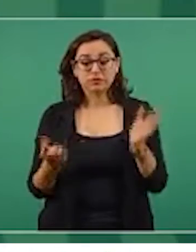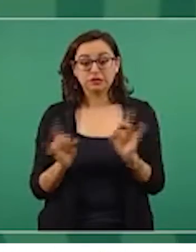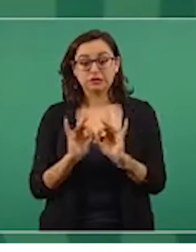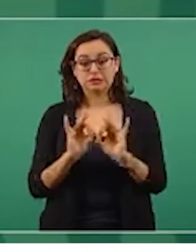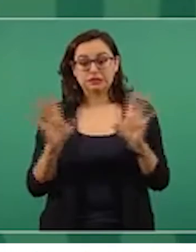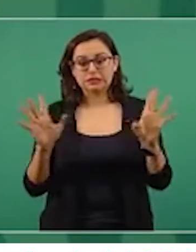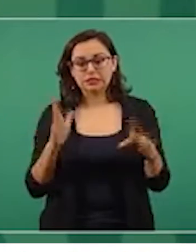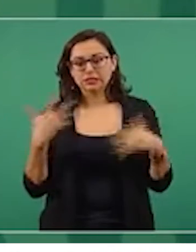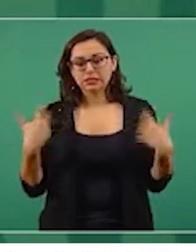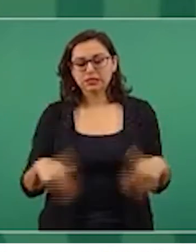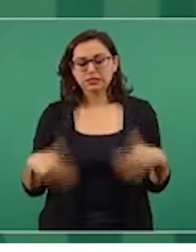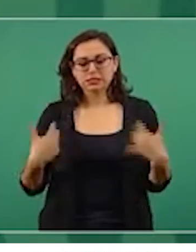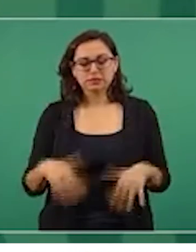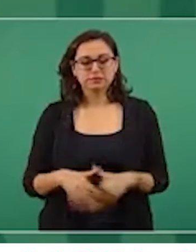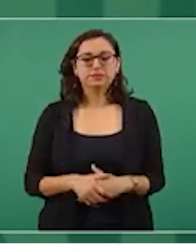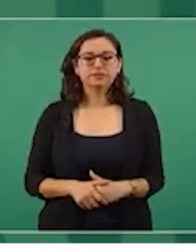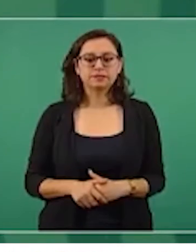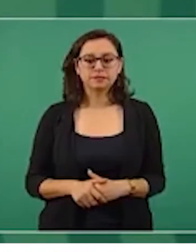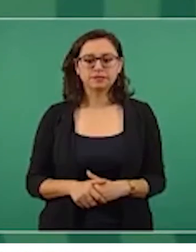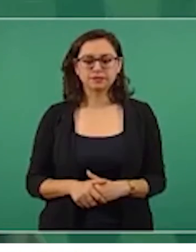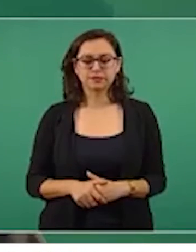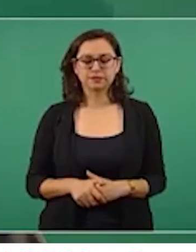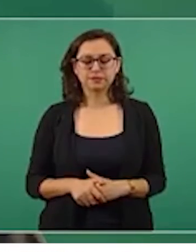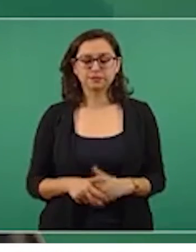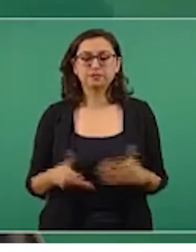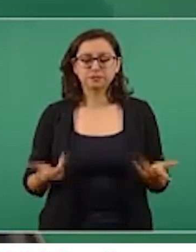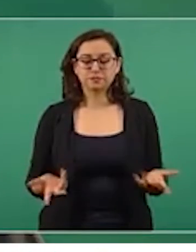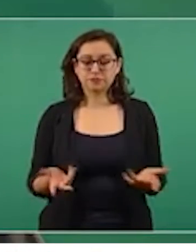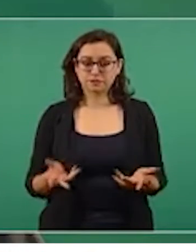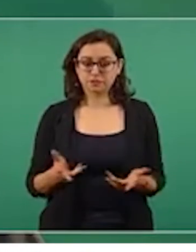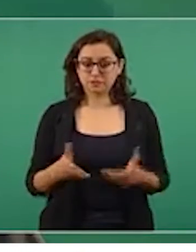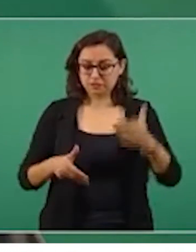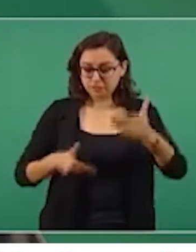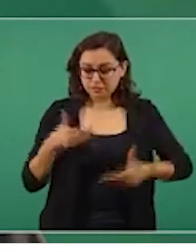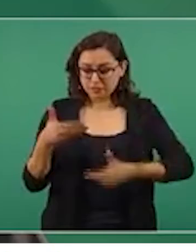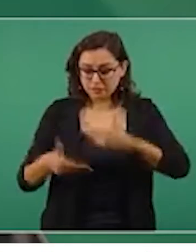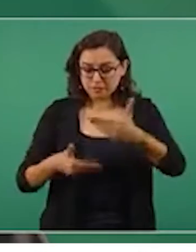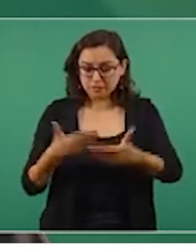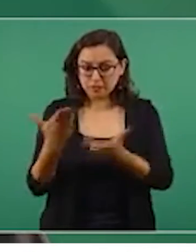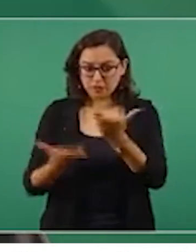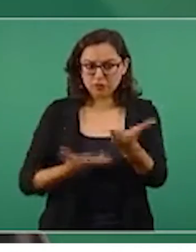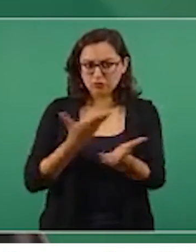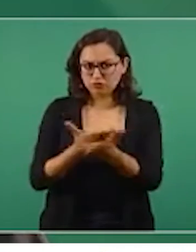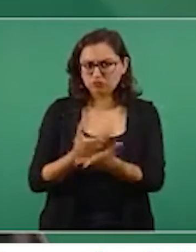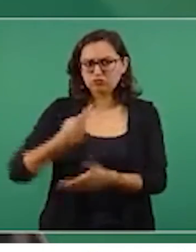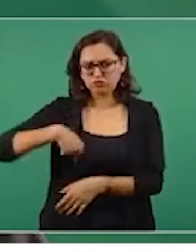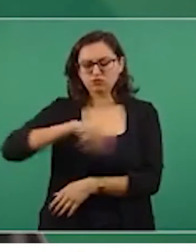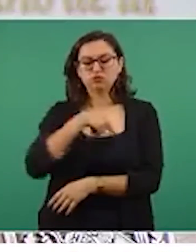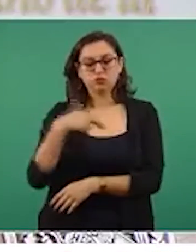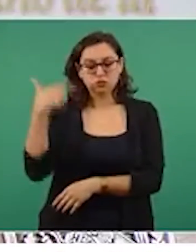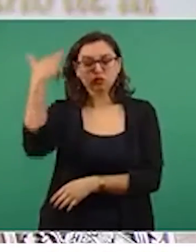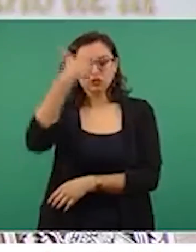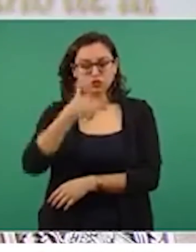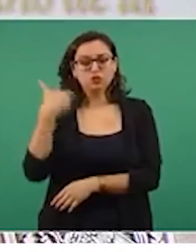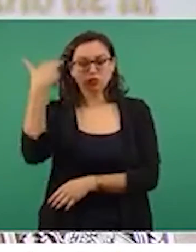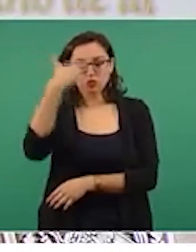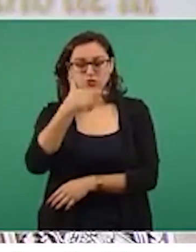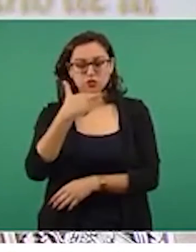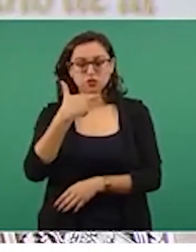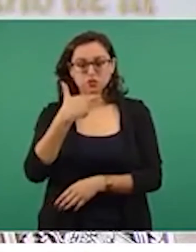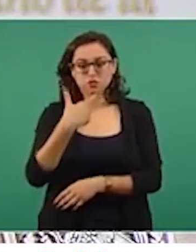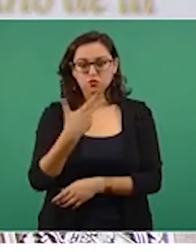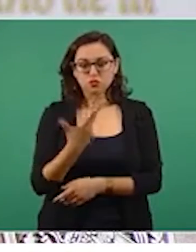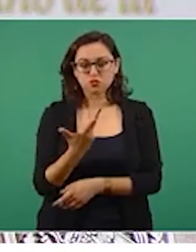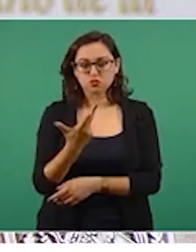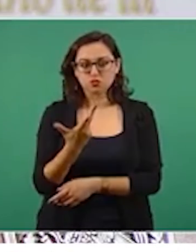hechos. Y vamos a revisar lo que estás proponiendo para que sea